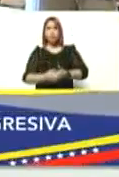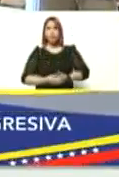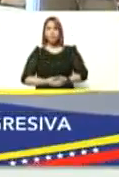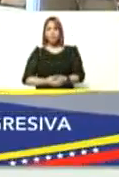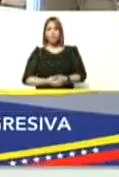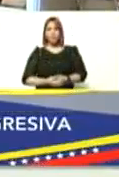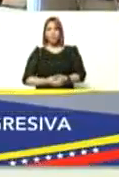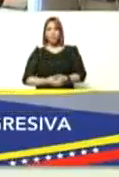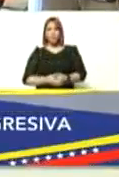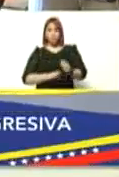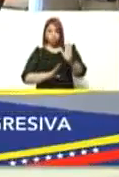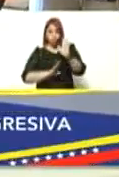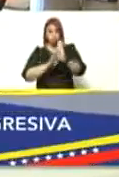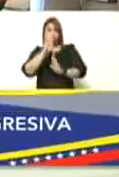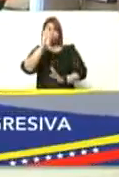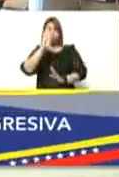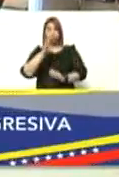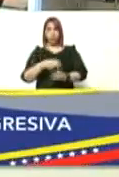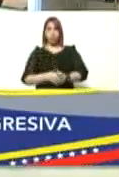la evolución